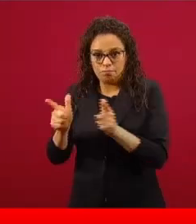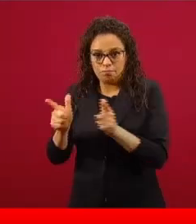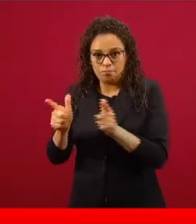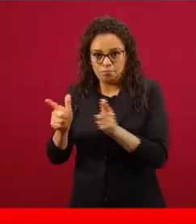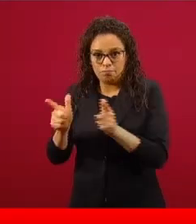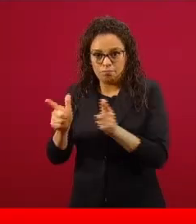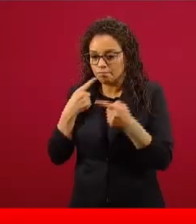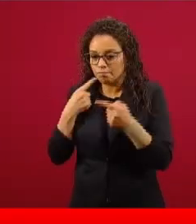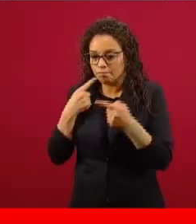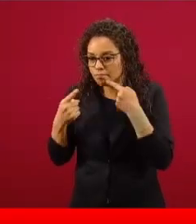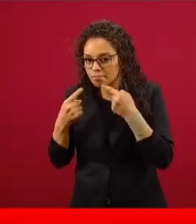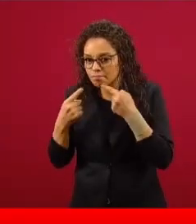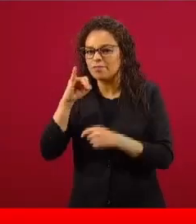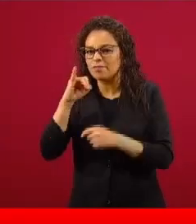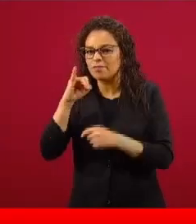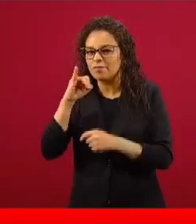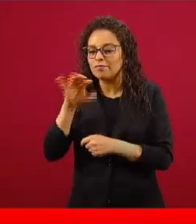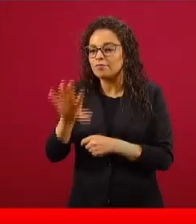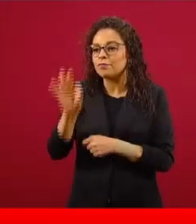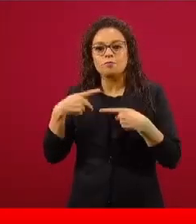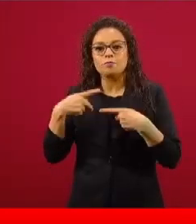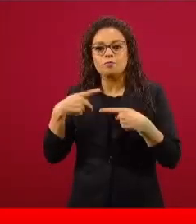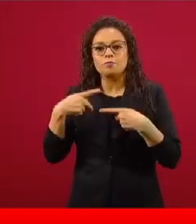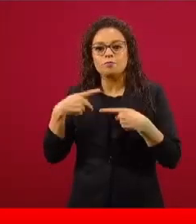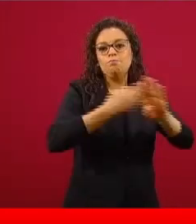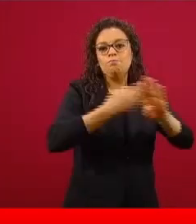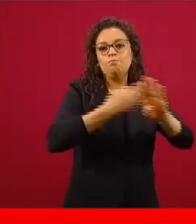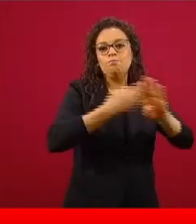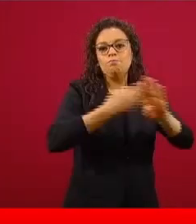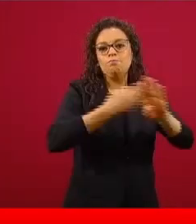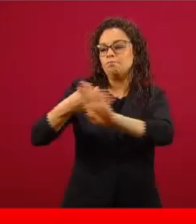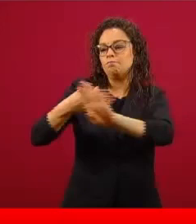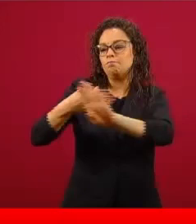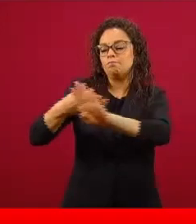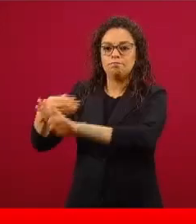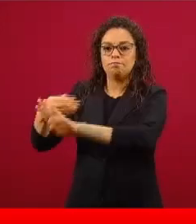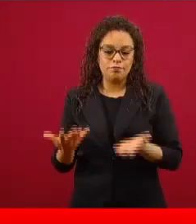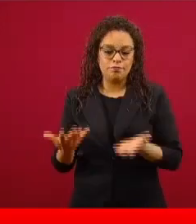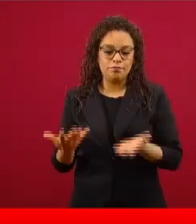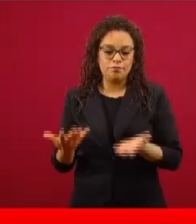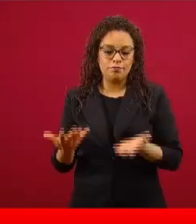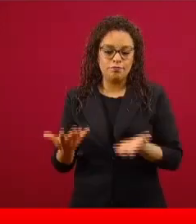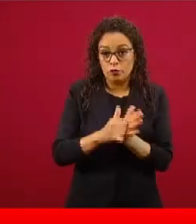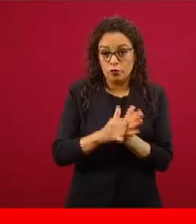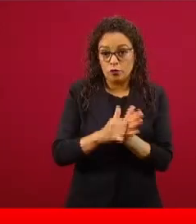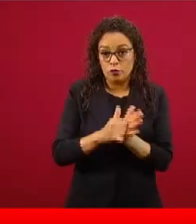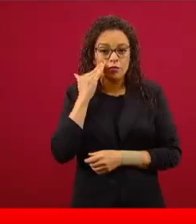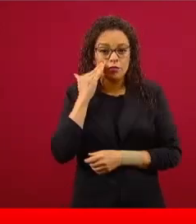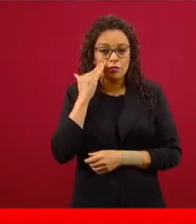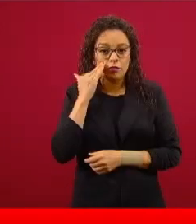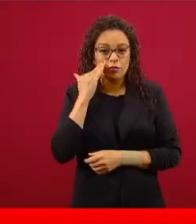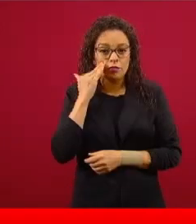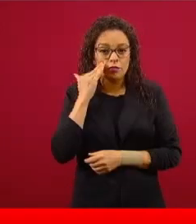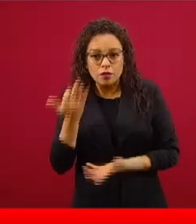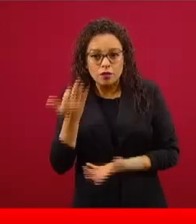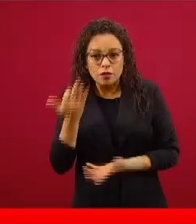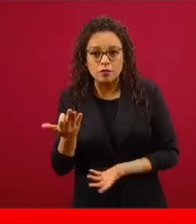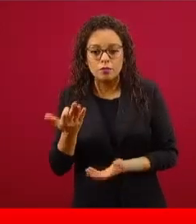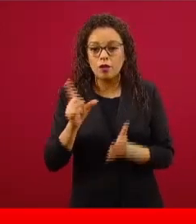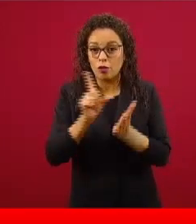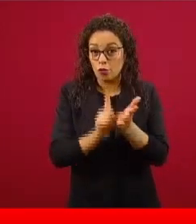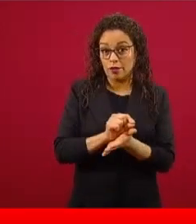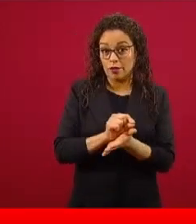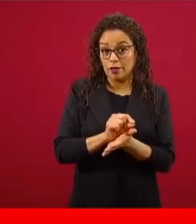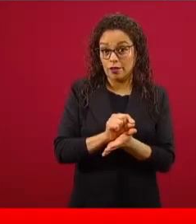escuchado en YouTube o en Facebook o en Twitter